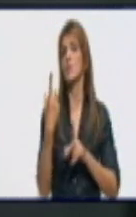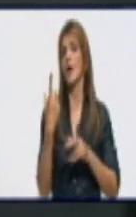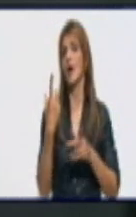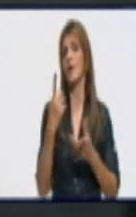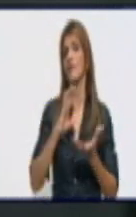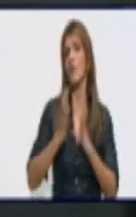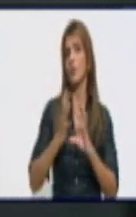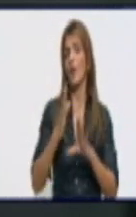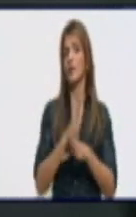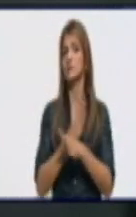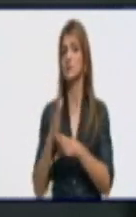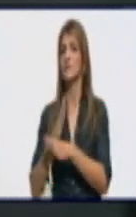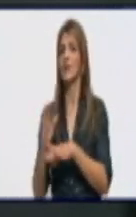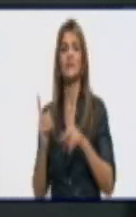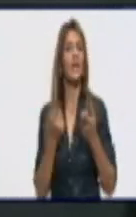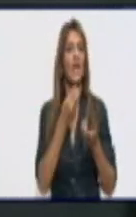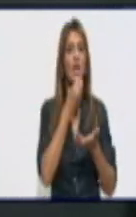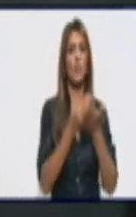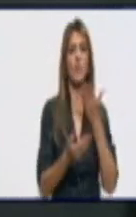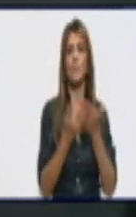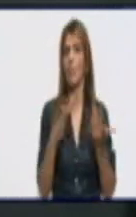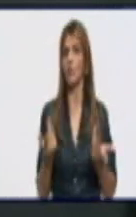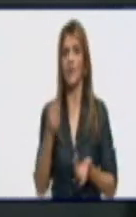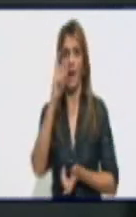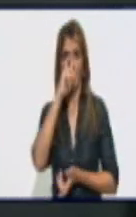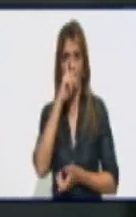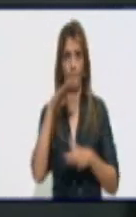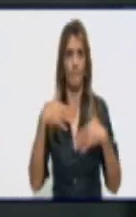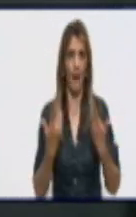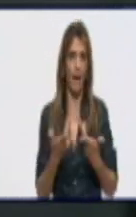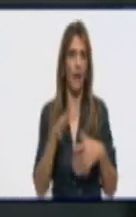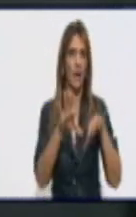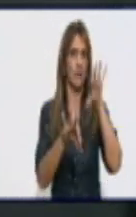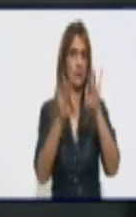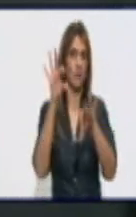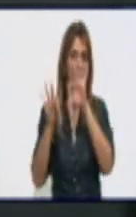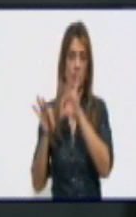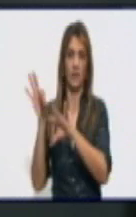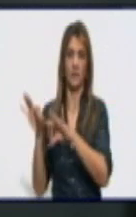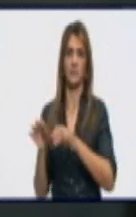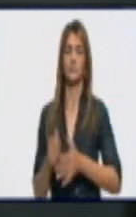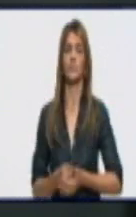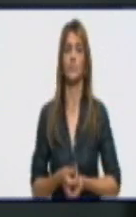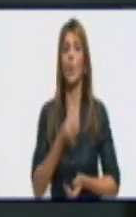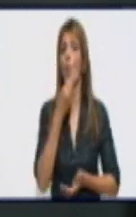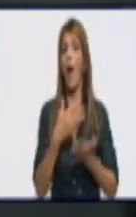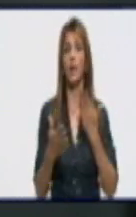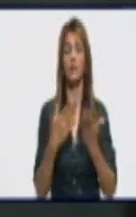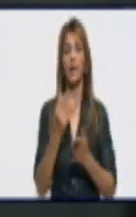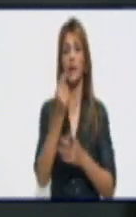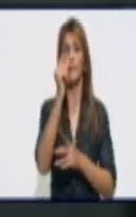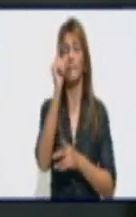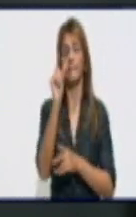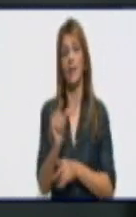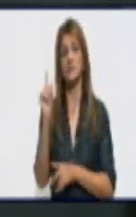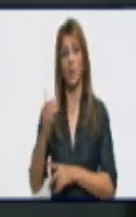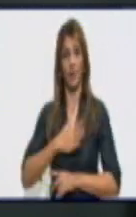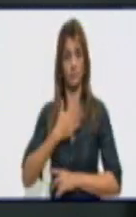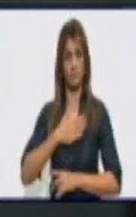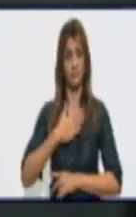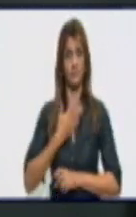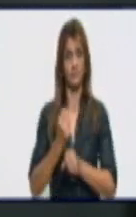de la edad para escoger esta base. decir, que cualquier persona o trabajadores de estas actividades